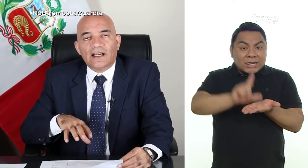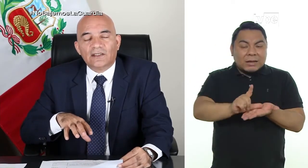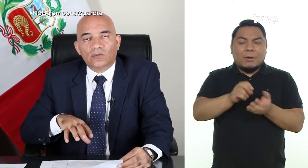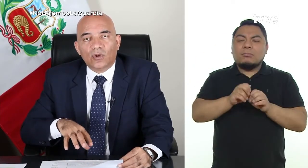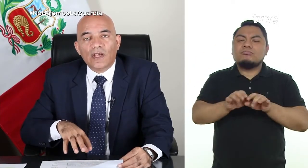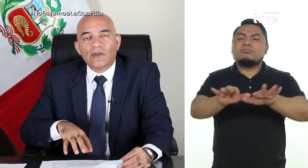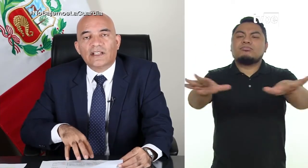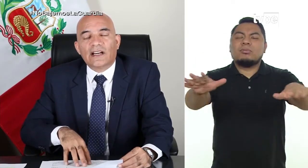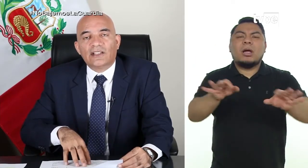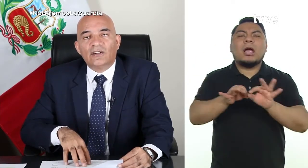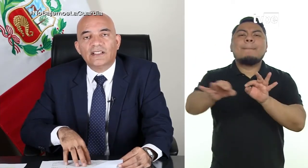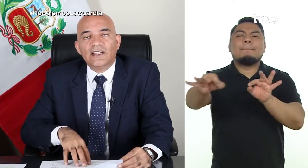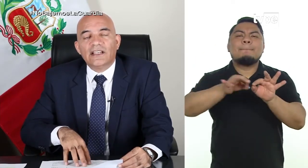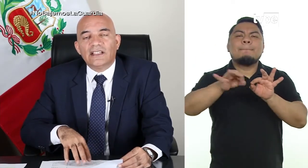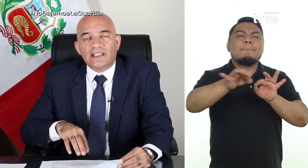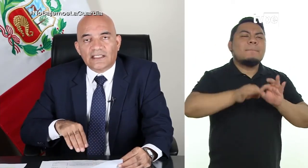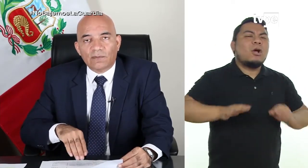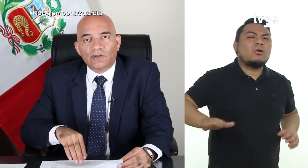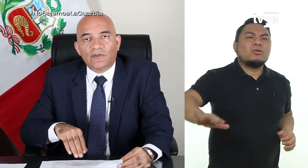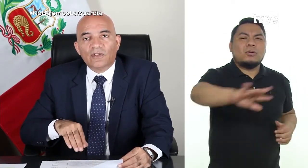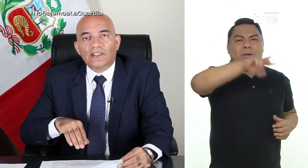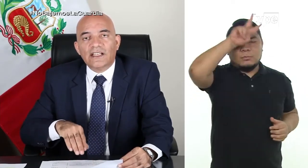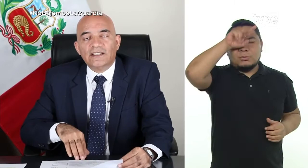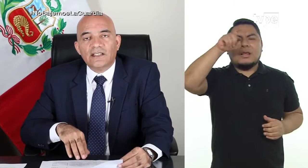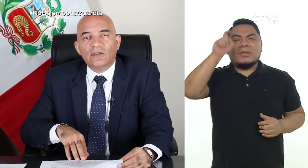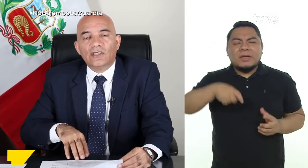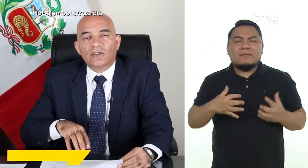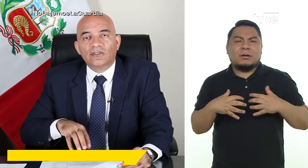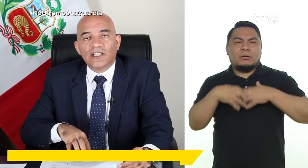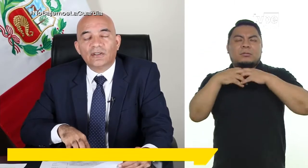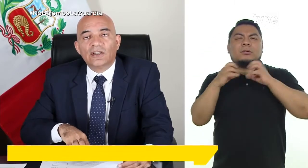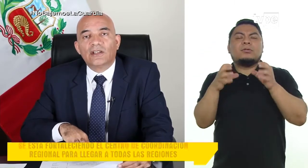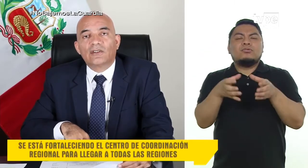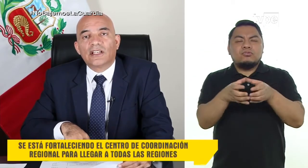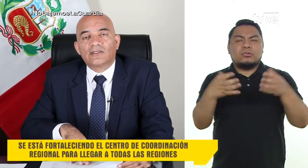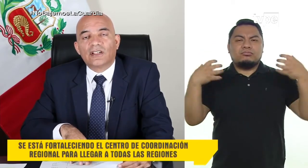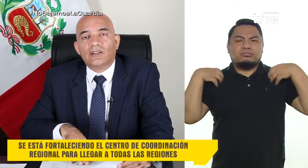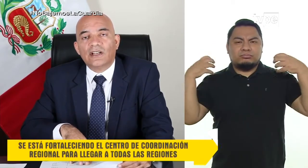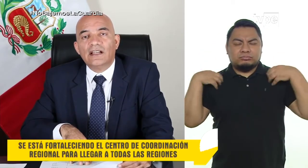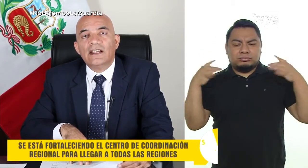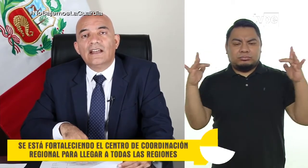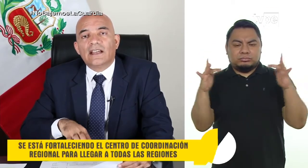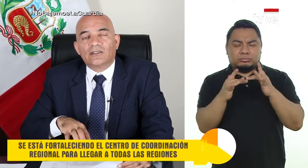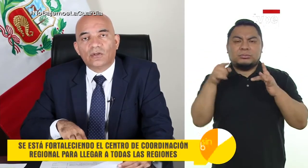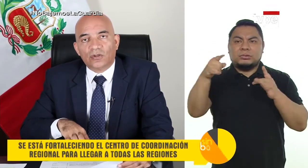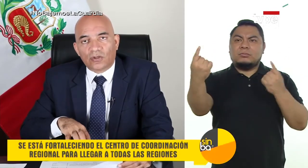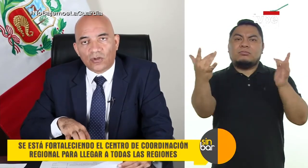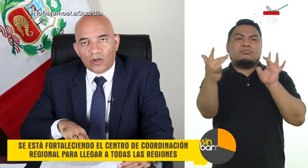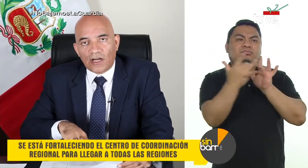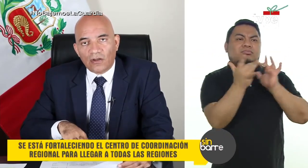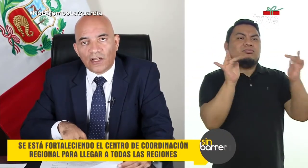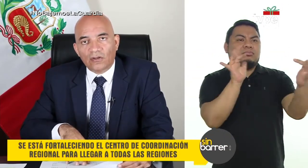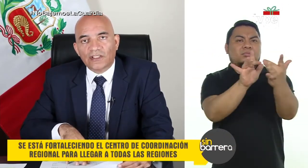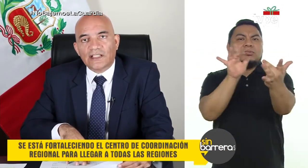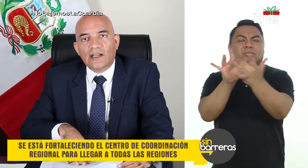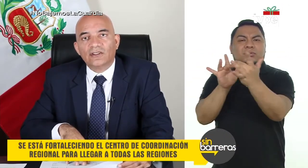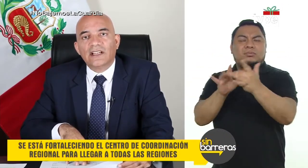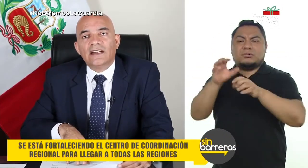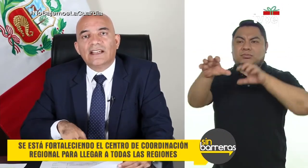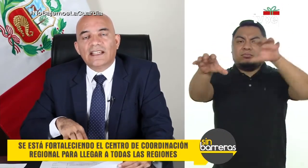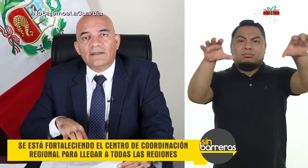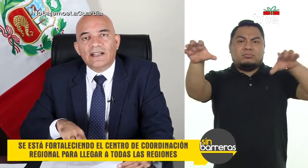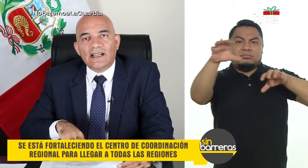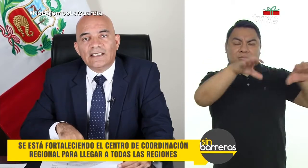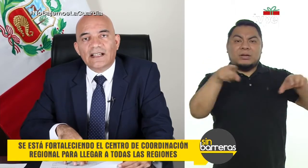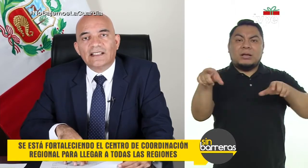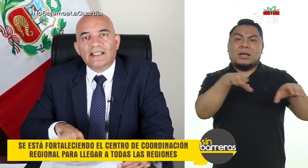llegar a todas nuestras regiones y estamos fortaleciendo nuestros centros de coordinación regional, que son nuestros órganos desconcentrados,